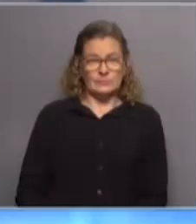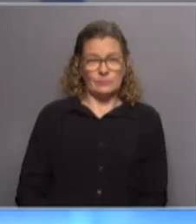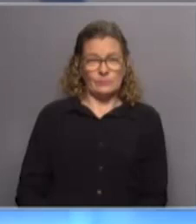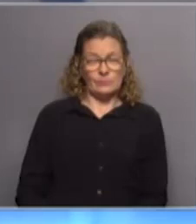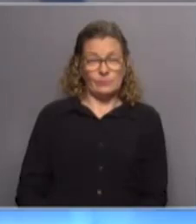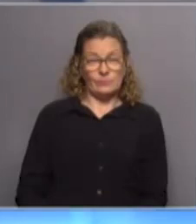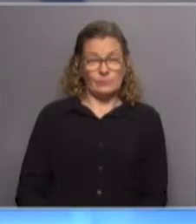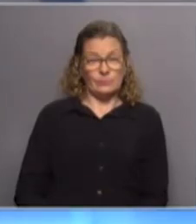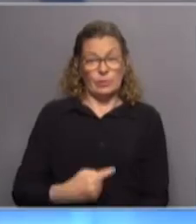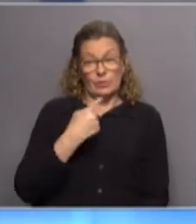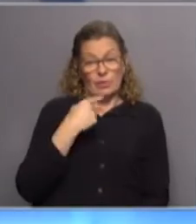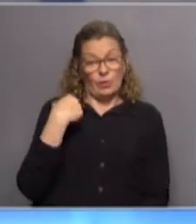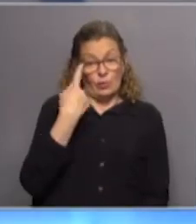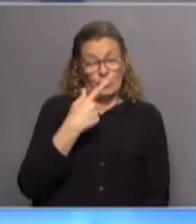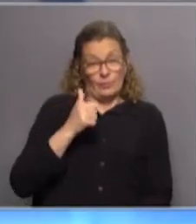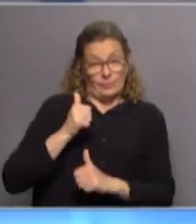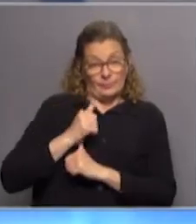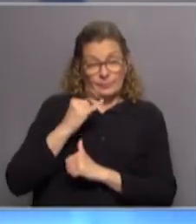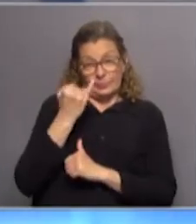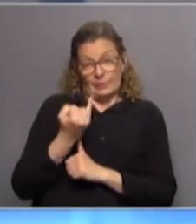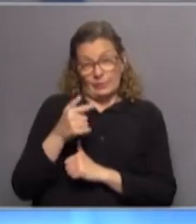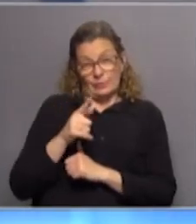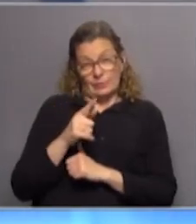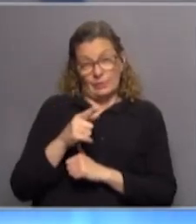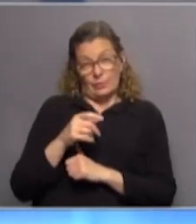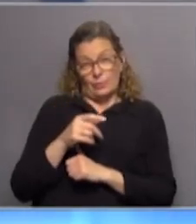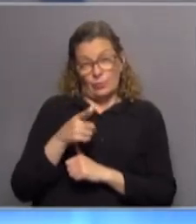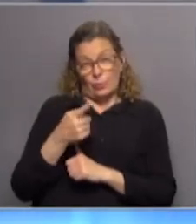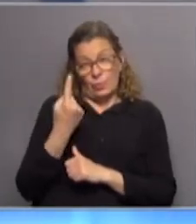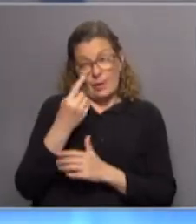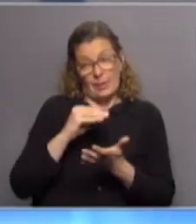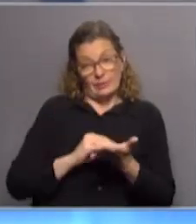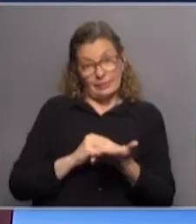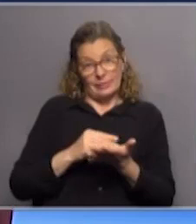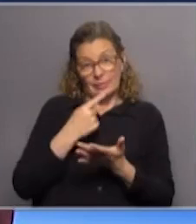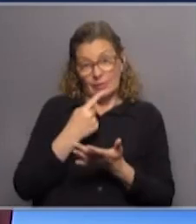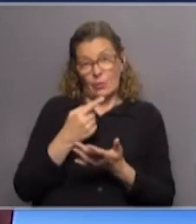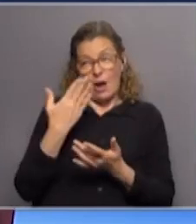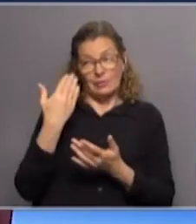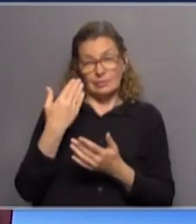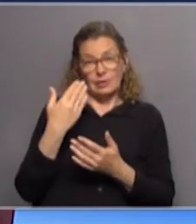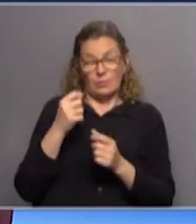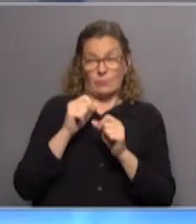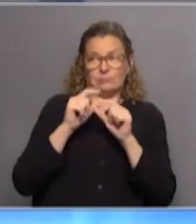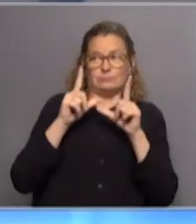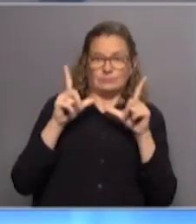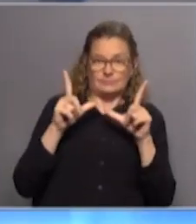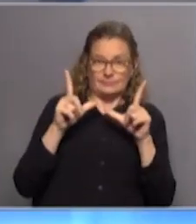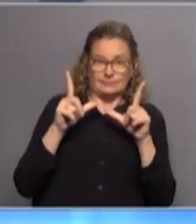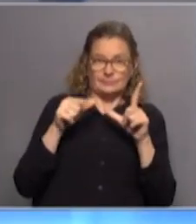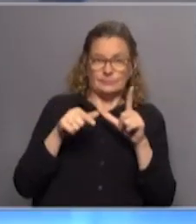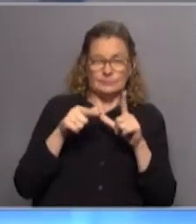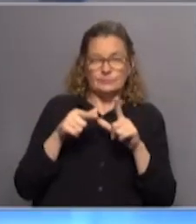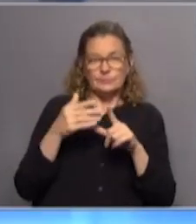El gesto de Manini lo decía todo, no era para Manini Ríos esa locución una más. De hecho generó en aquel momento un gran impacto, insisto, fue